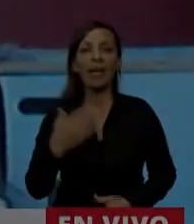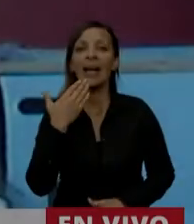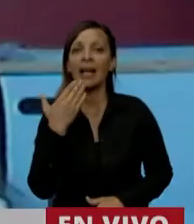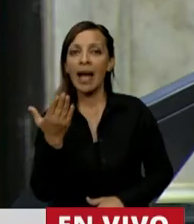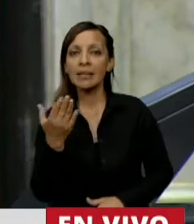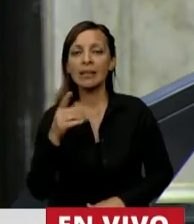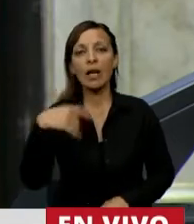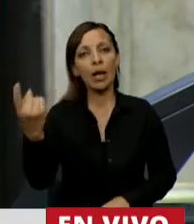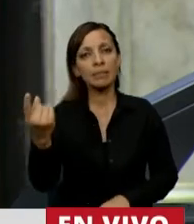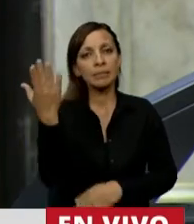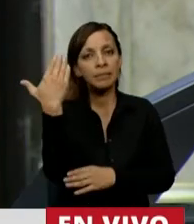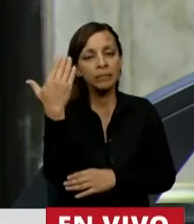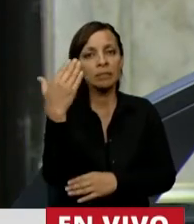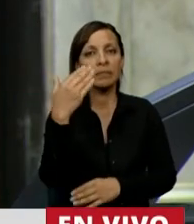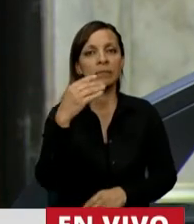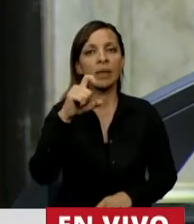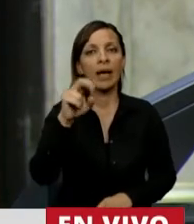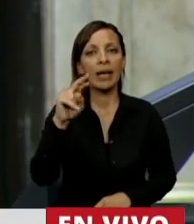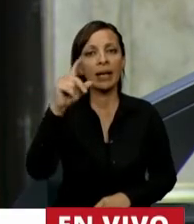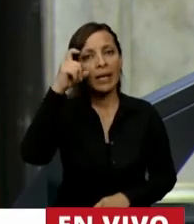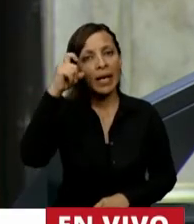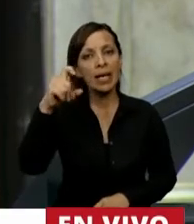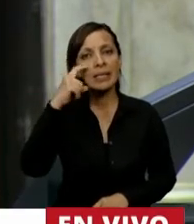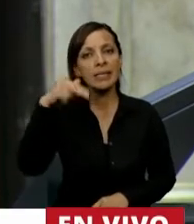Tiene la palabra la diputada Camila Crescimbeni.